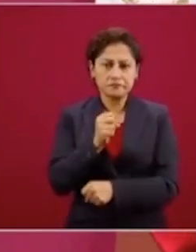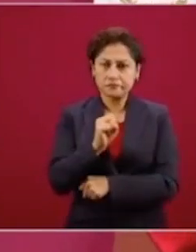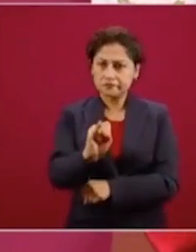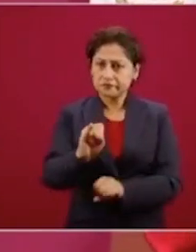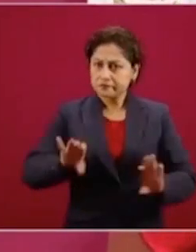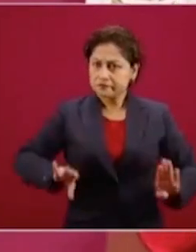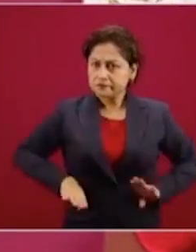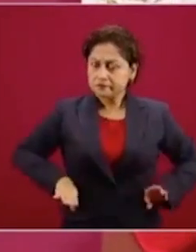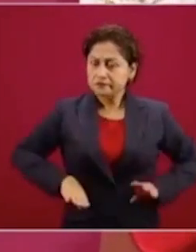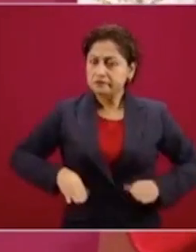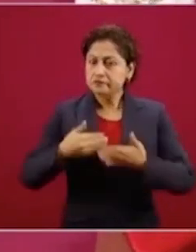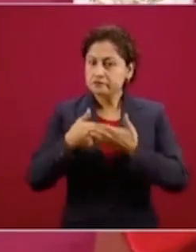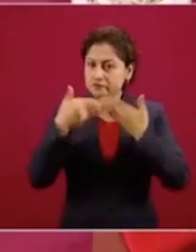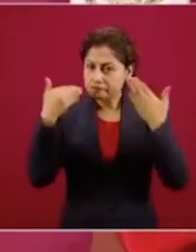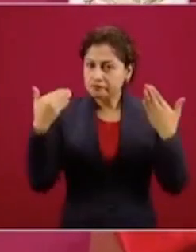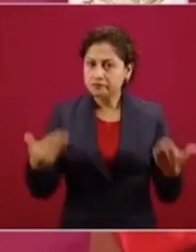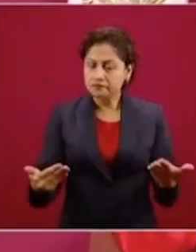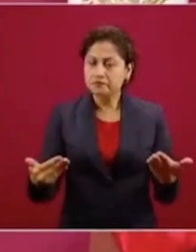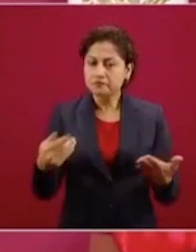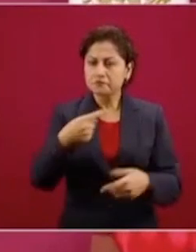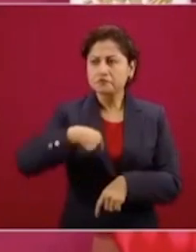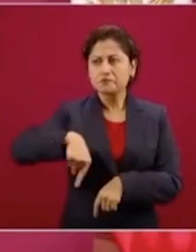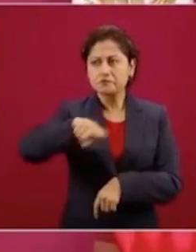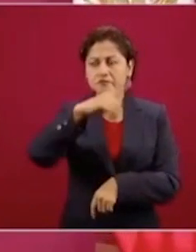se sabe todo.